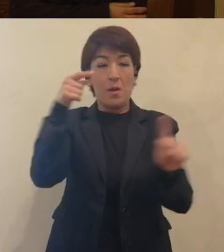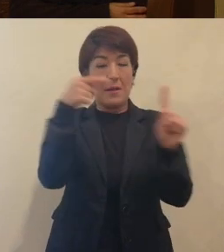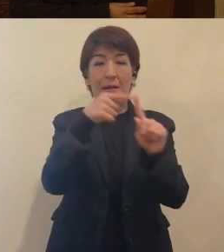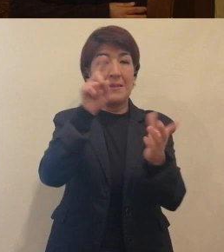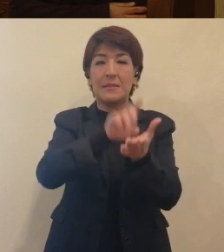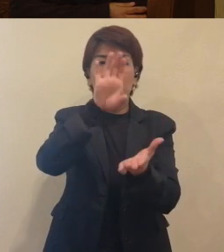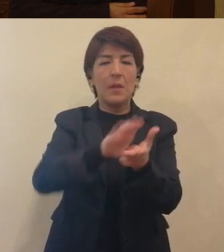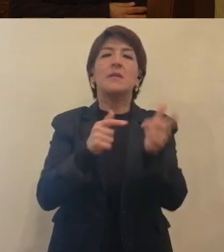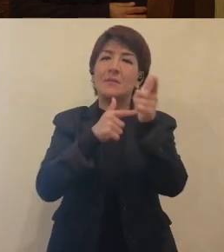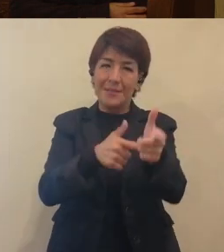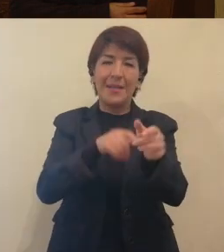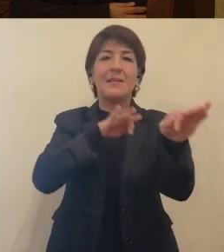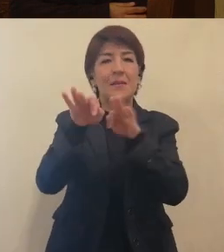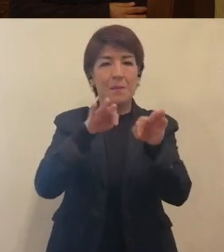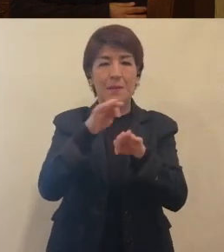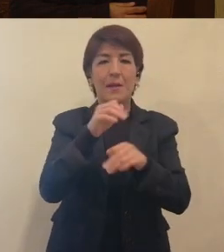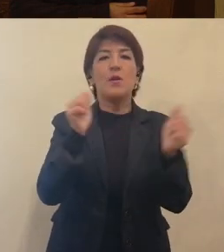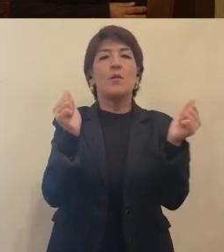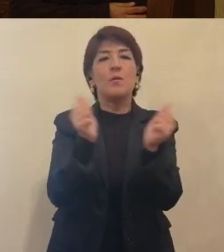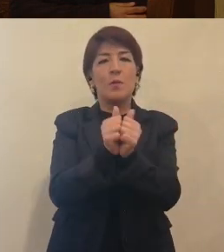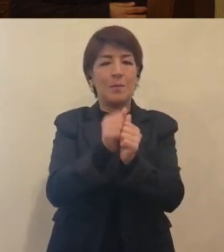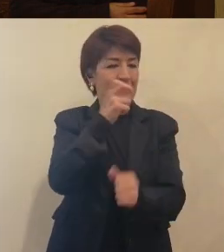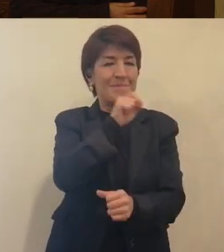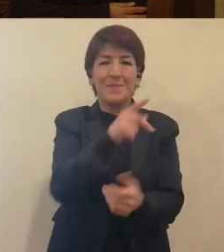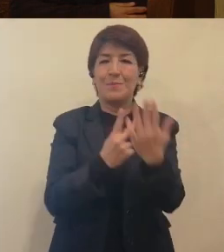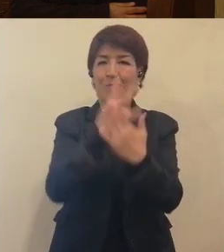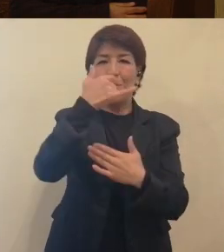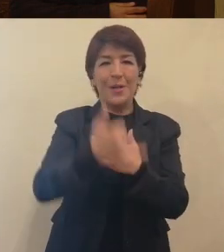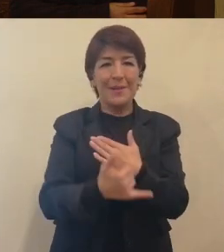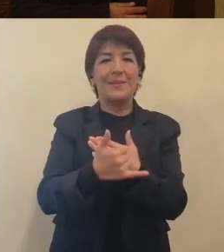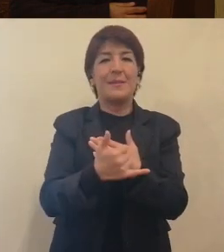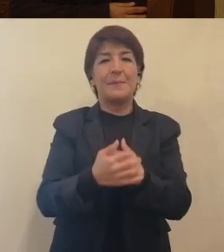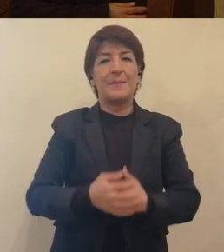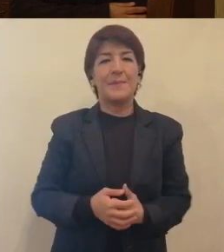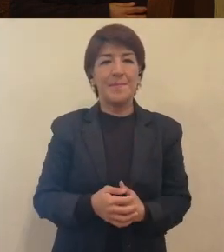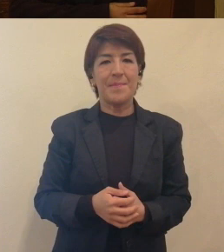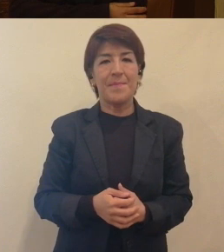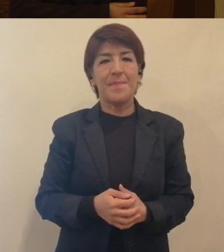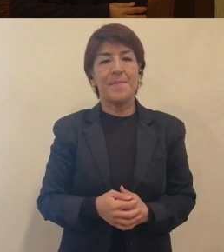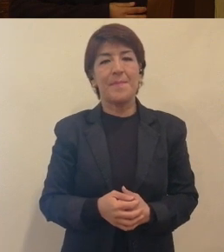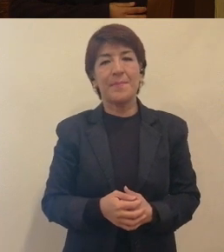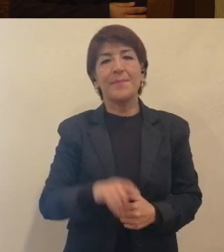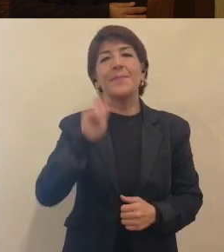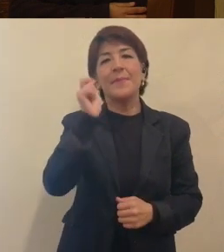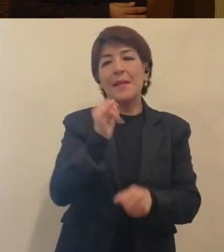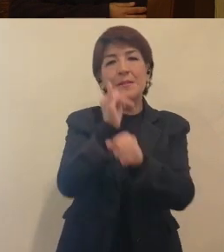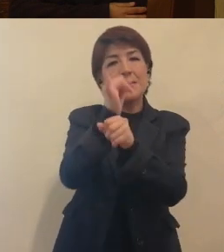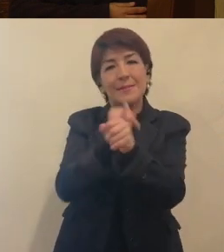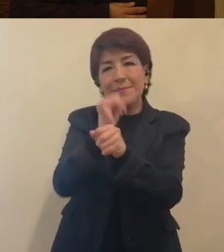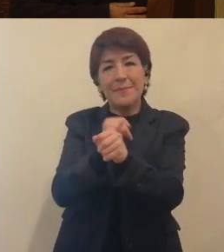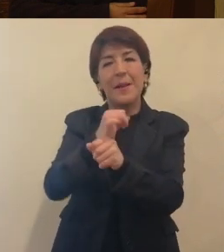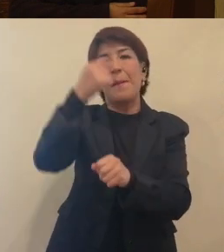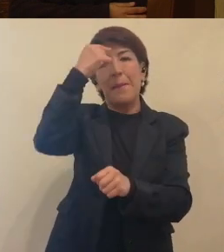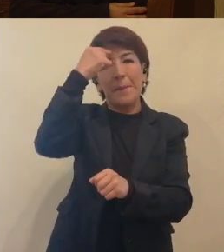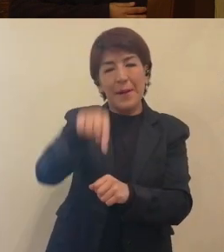específicamente, vamos a seguir trabajando con lo que es este proyecto que parte de un proyecto de